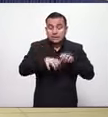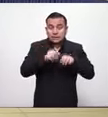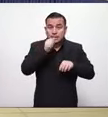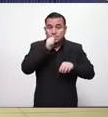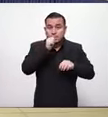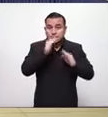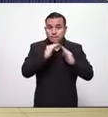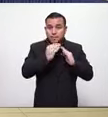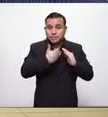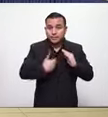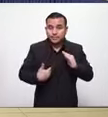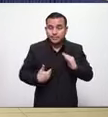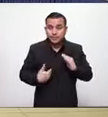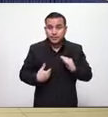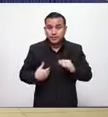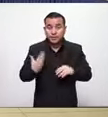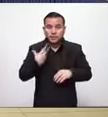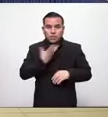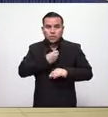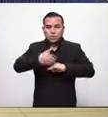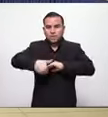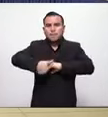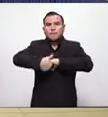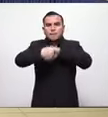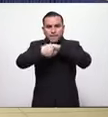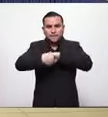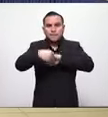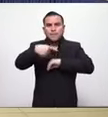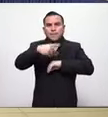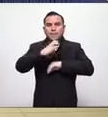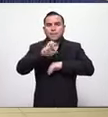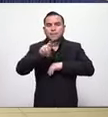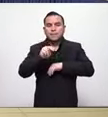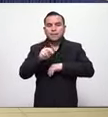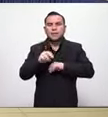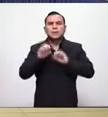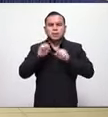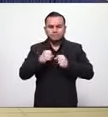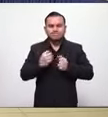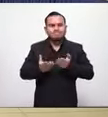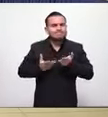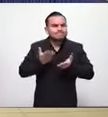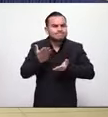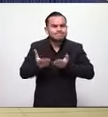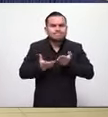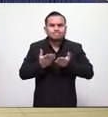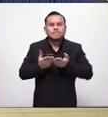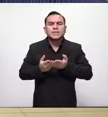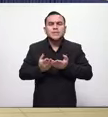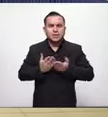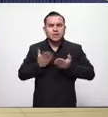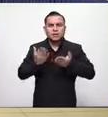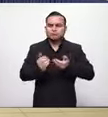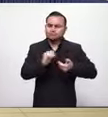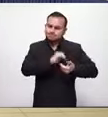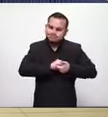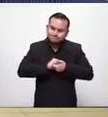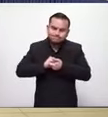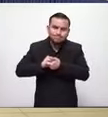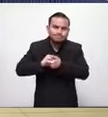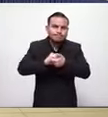decirle pues que como PSN vamos a estar acá siempre en la disposición de colaborar de unir esfuerzos de